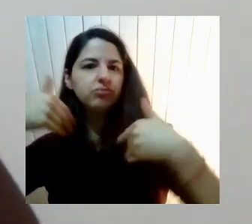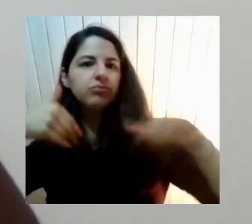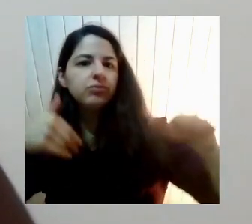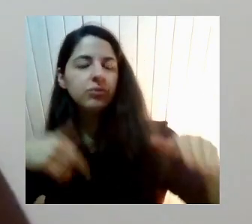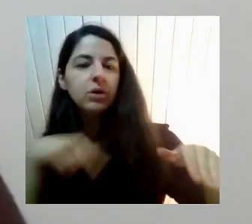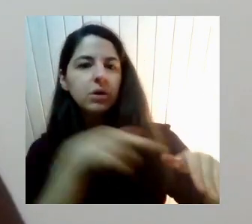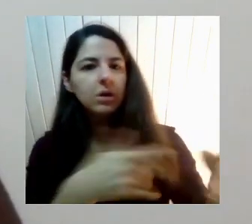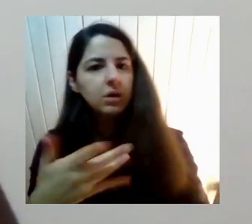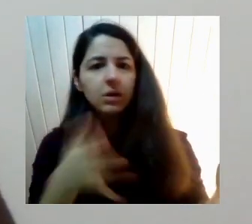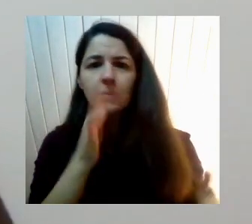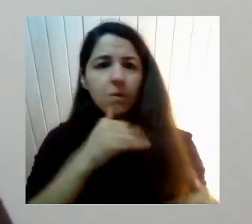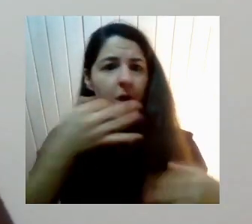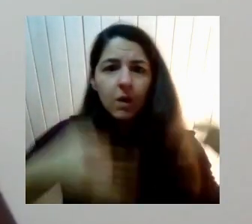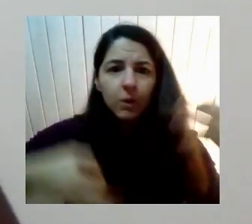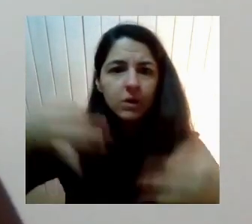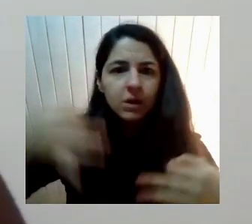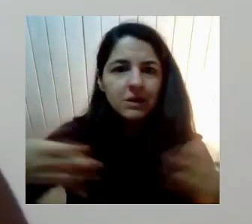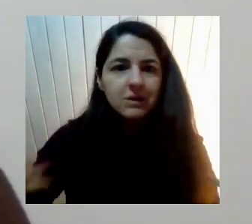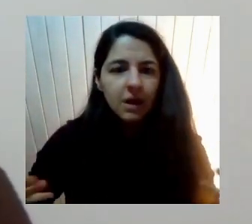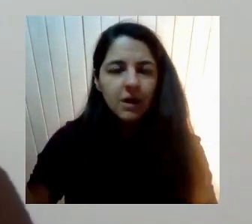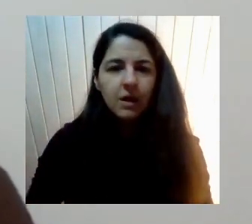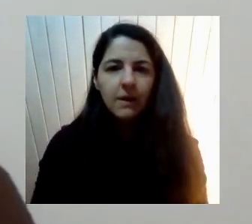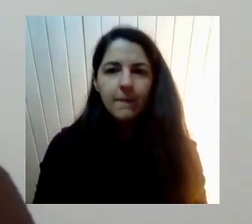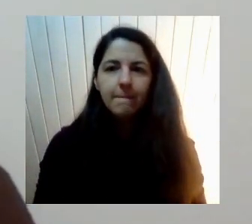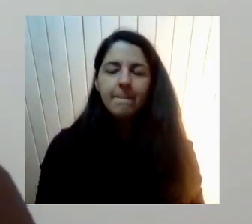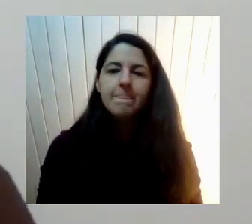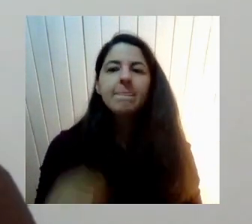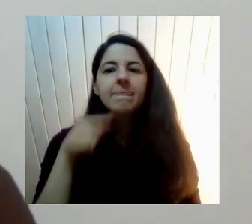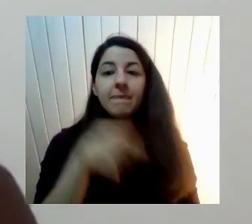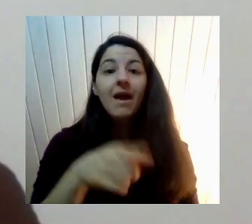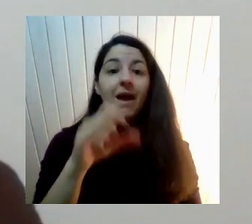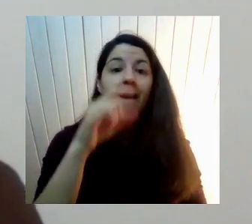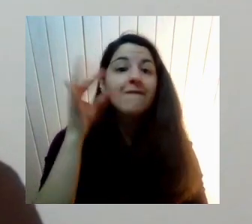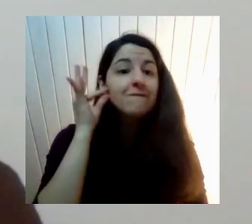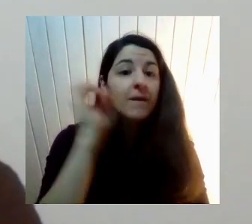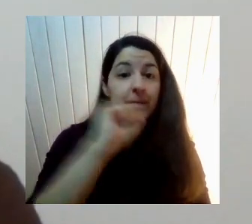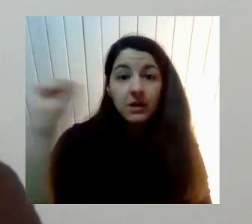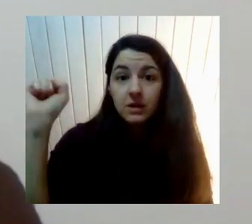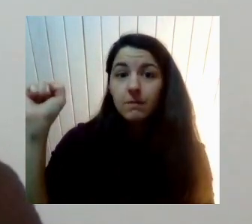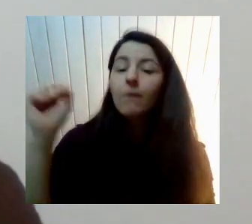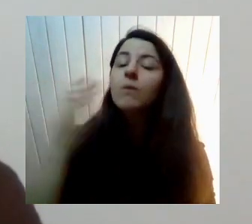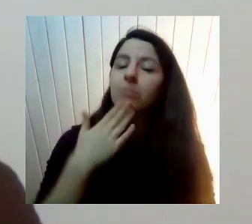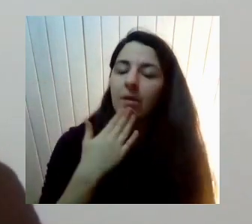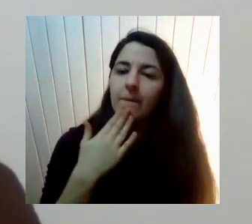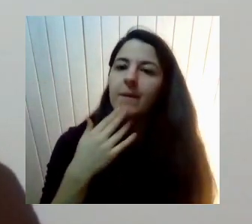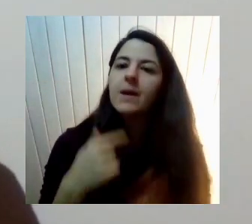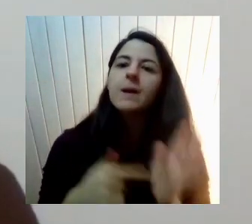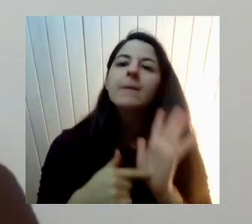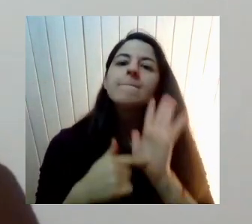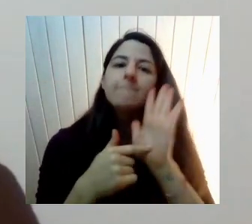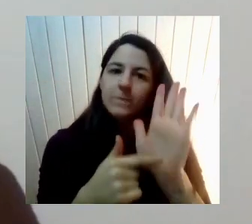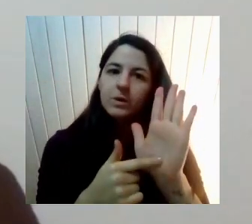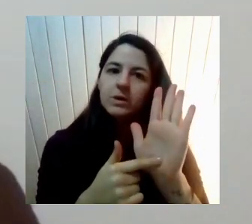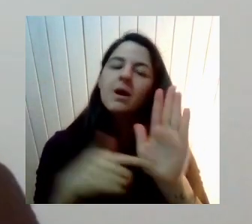Otras formas De establecerla Y ahí el feminismo También ha mostrado Grandes Como avances